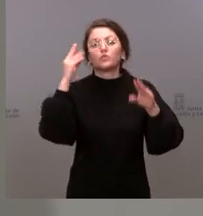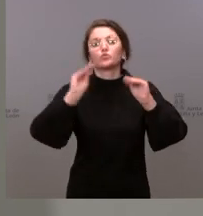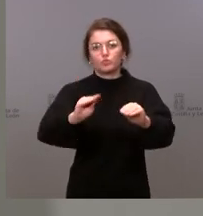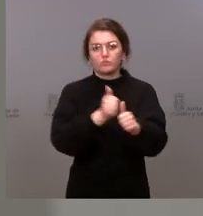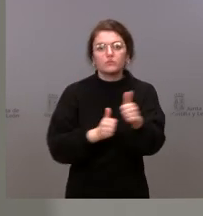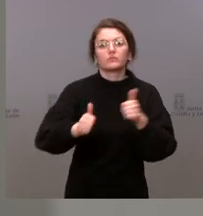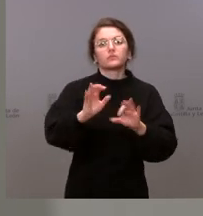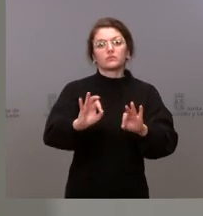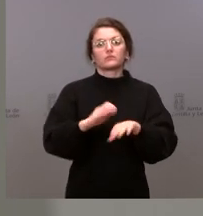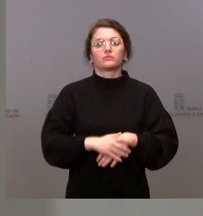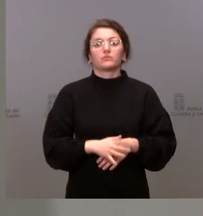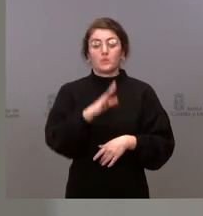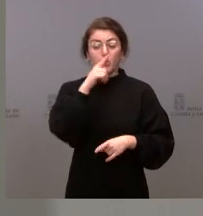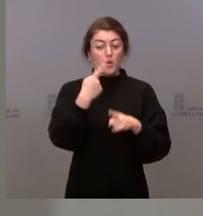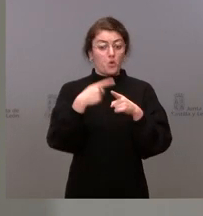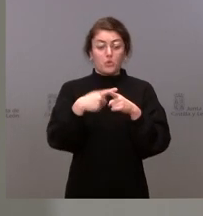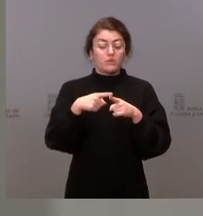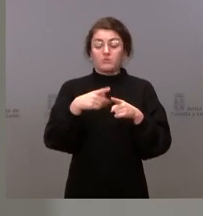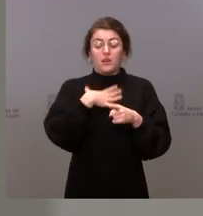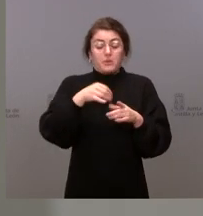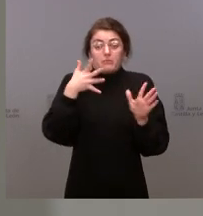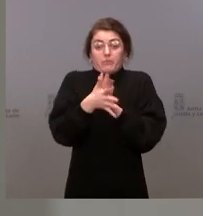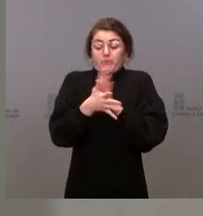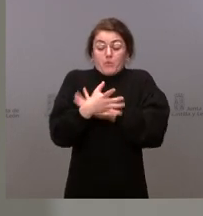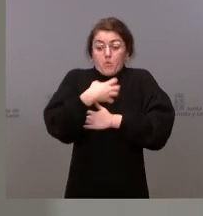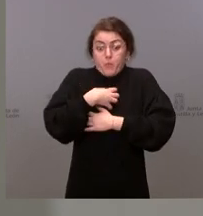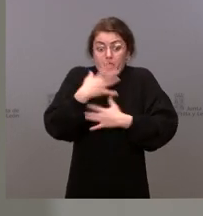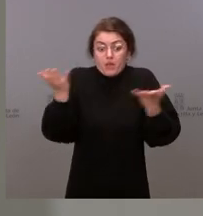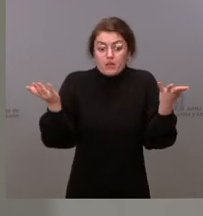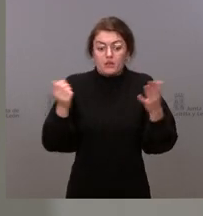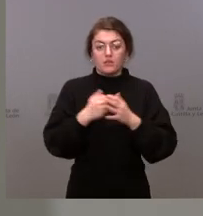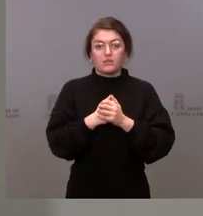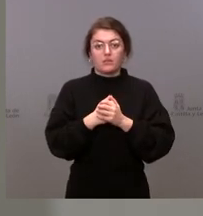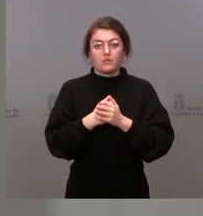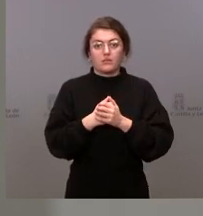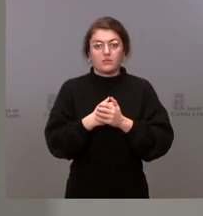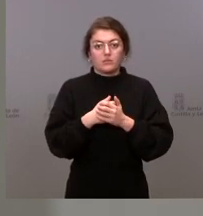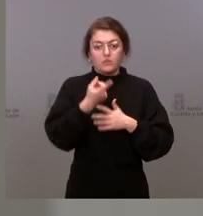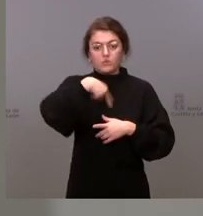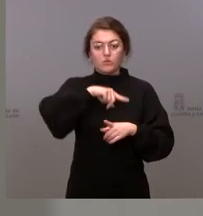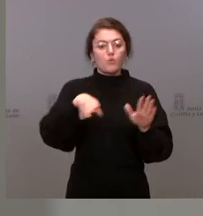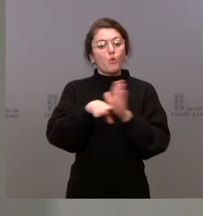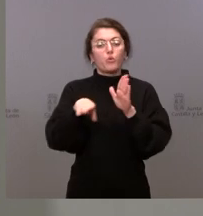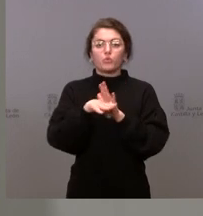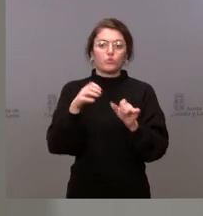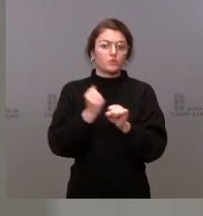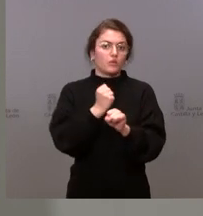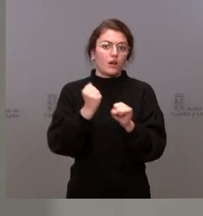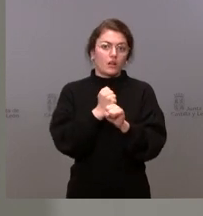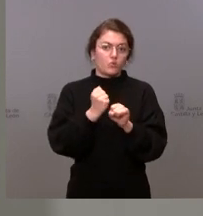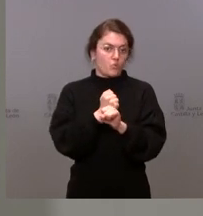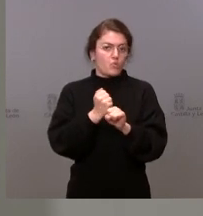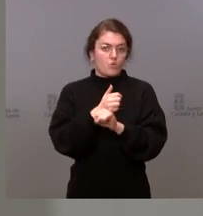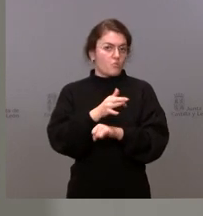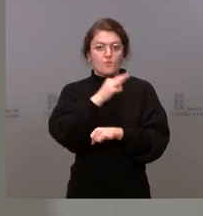cosas que serían completamente inexplicables, lo hemos dicho estos días. Y nosotros seguimos trabajando y, desde luego, seguimos